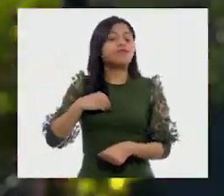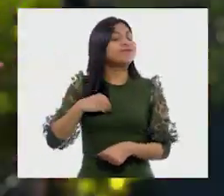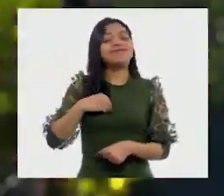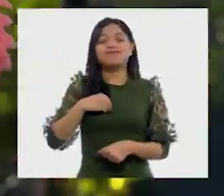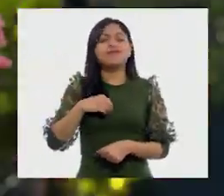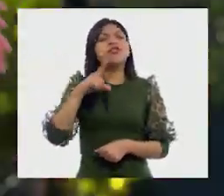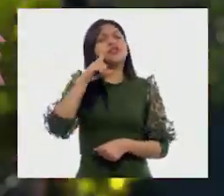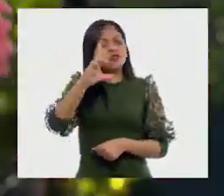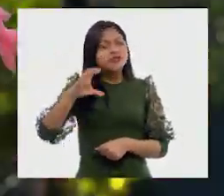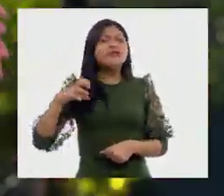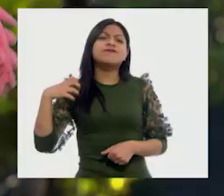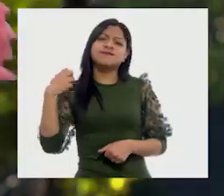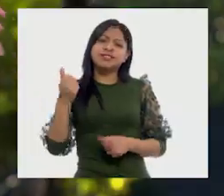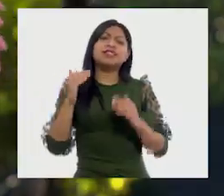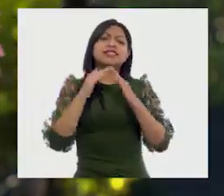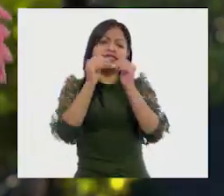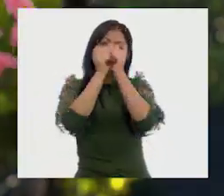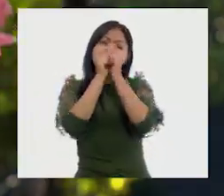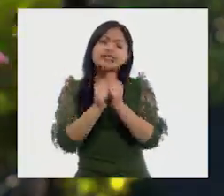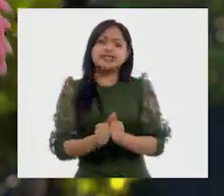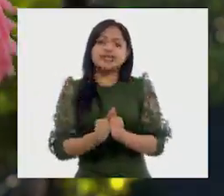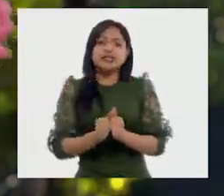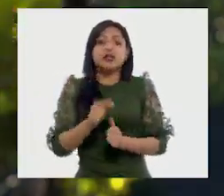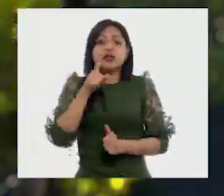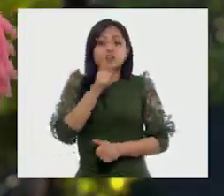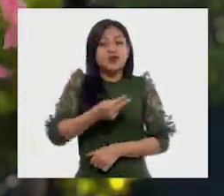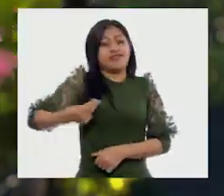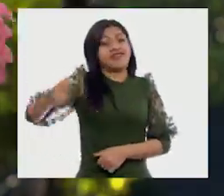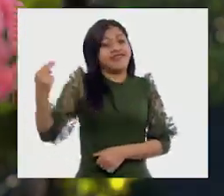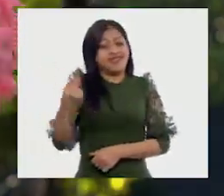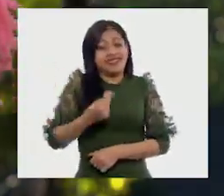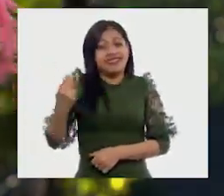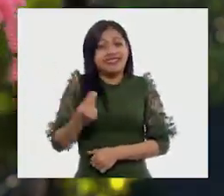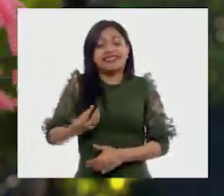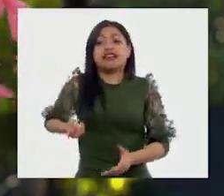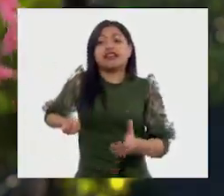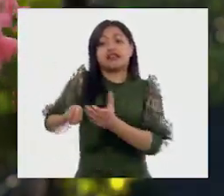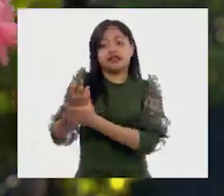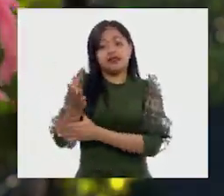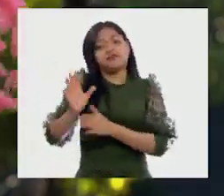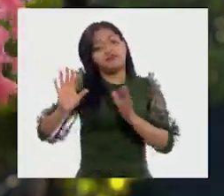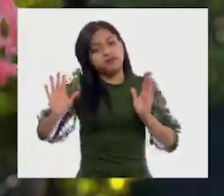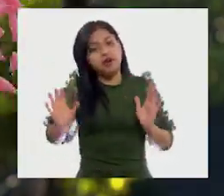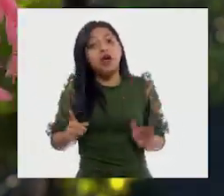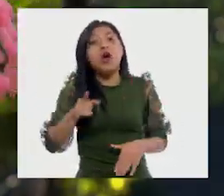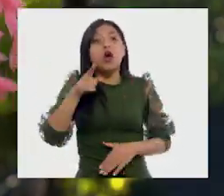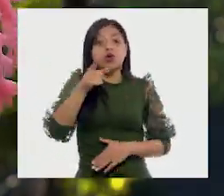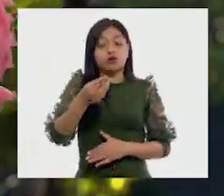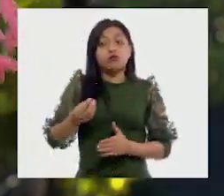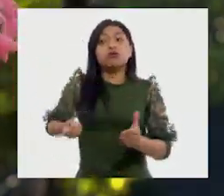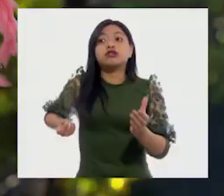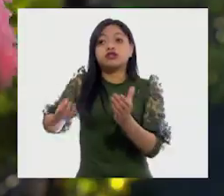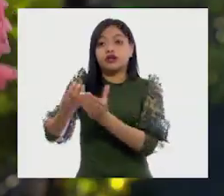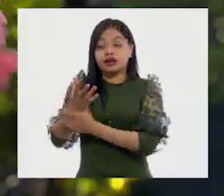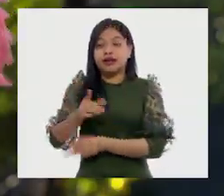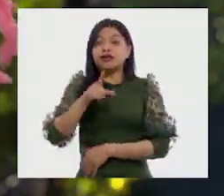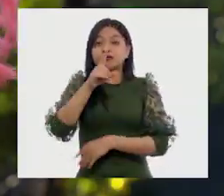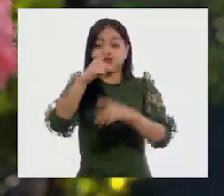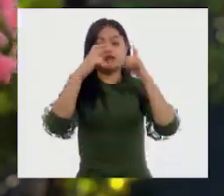Trata de no salir de casa a menos que sea muy necesario. Y si lo haces,